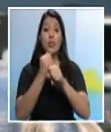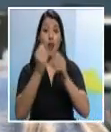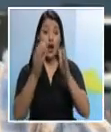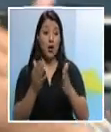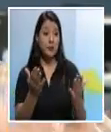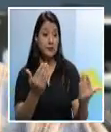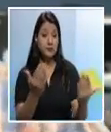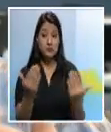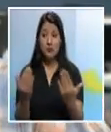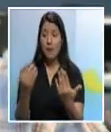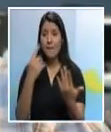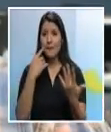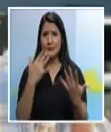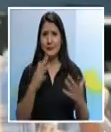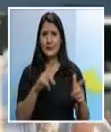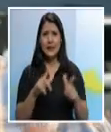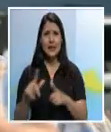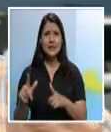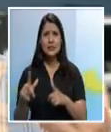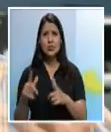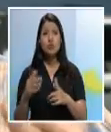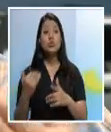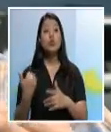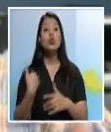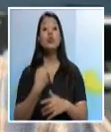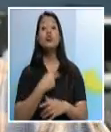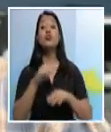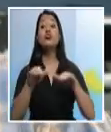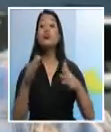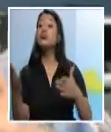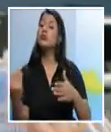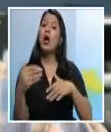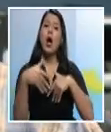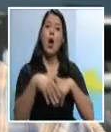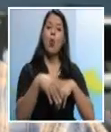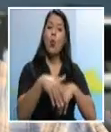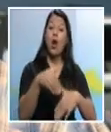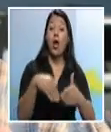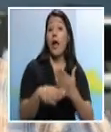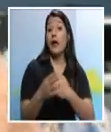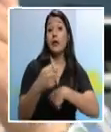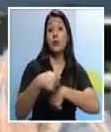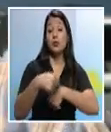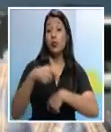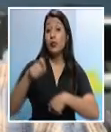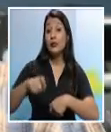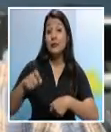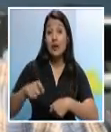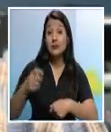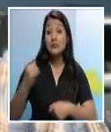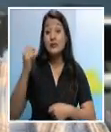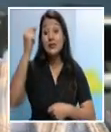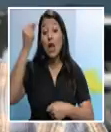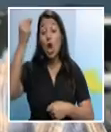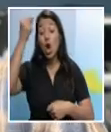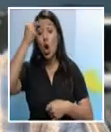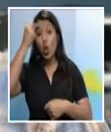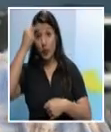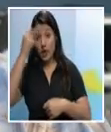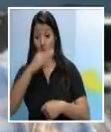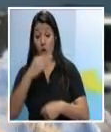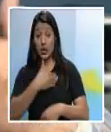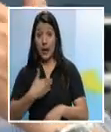nos preparemos para el llamado a cualquier movimiento de huelga en el momento en que el gobierno, Guillermo Solís,